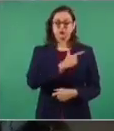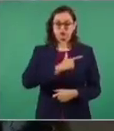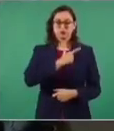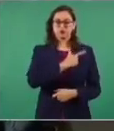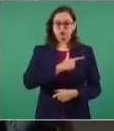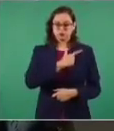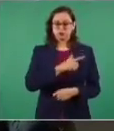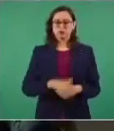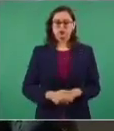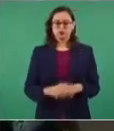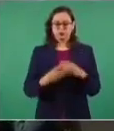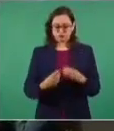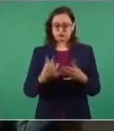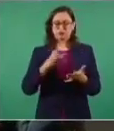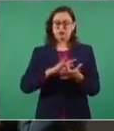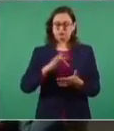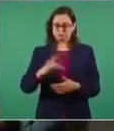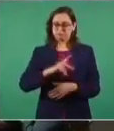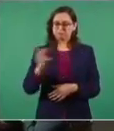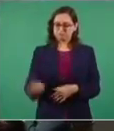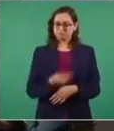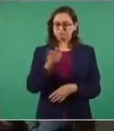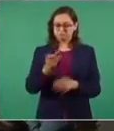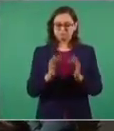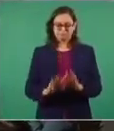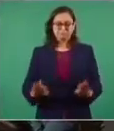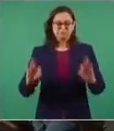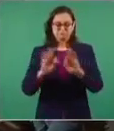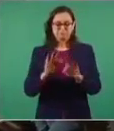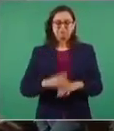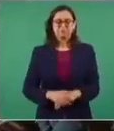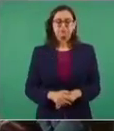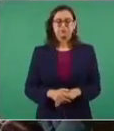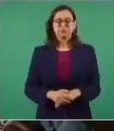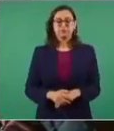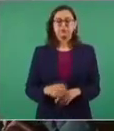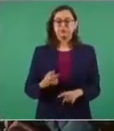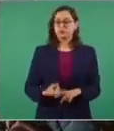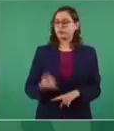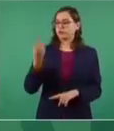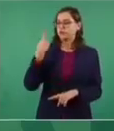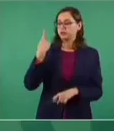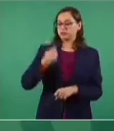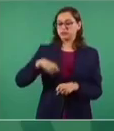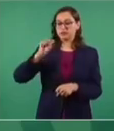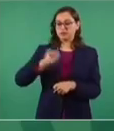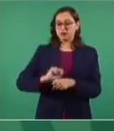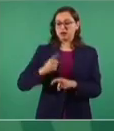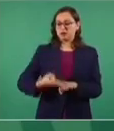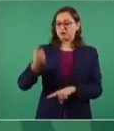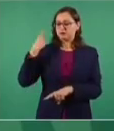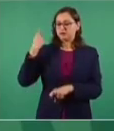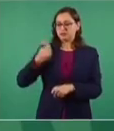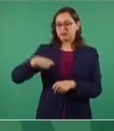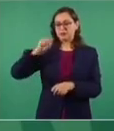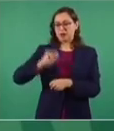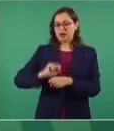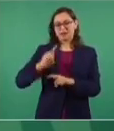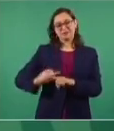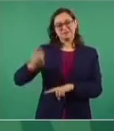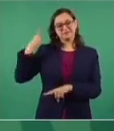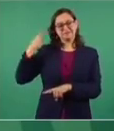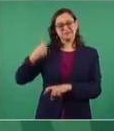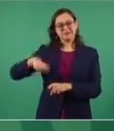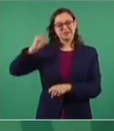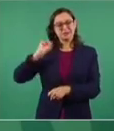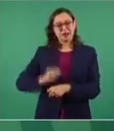Gracias por preguntar esto. Se relaciona con lo que comentábamos la semana inmediata anterior, y la anterior, y la anterior. Lo hemos comentado muchas veces,